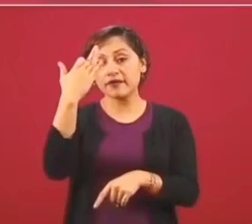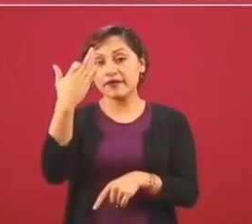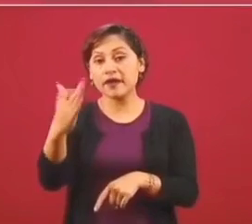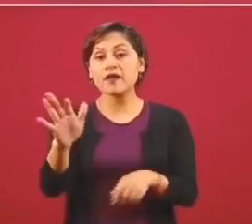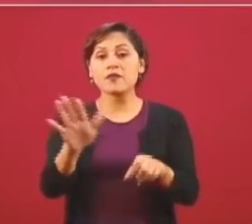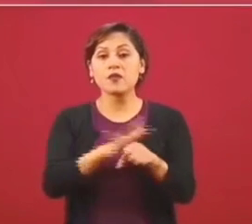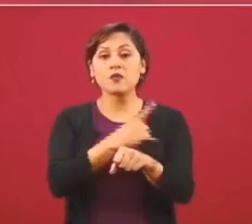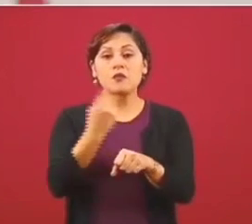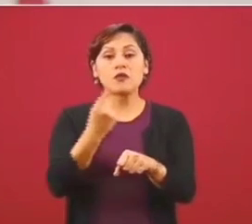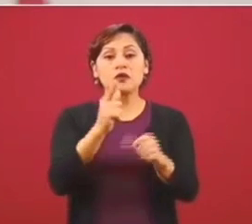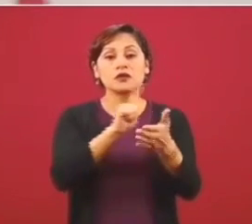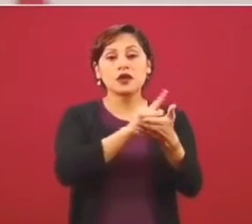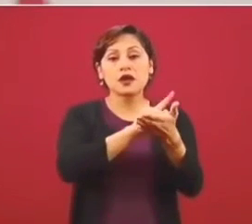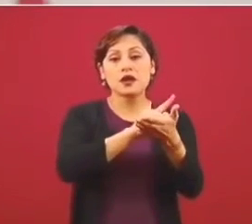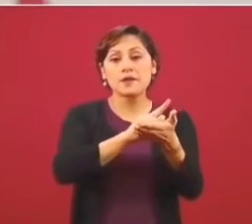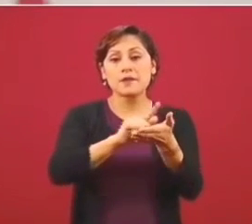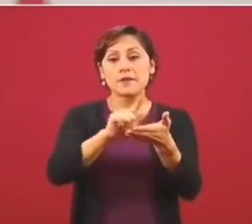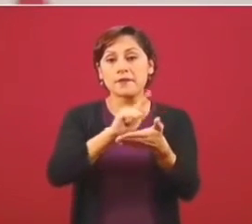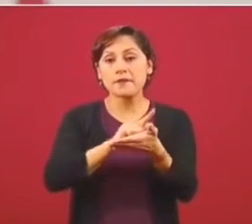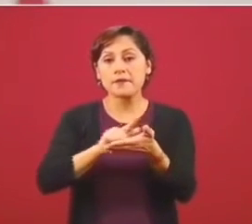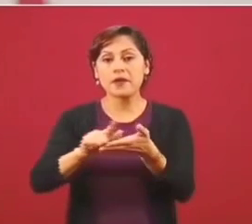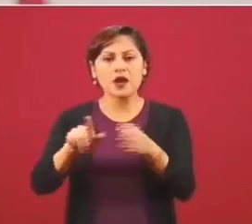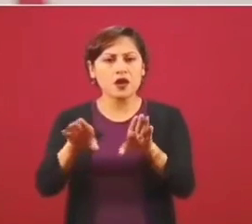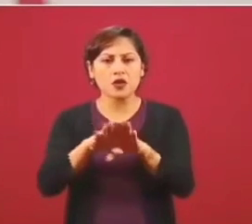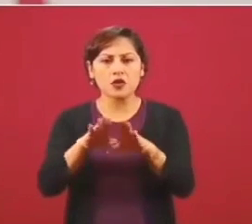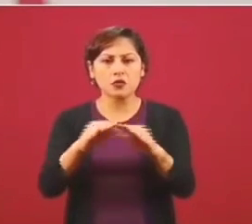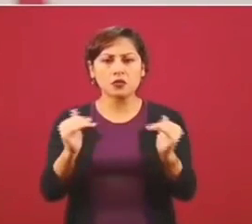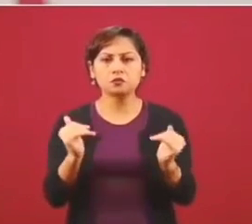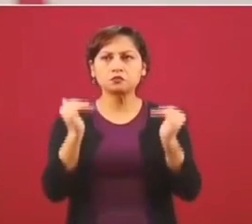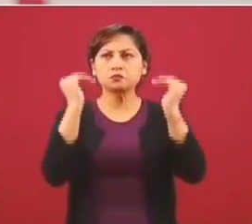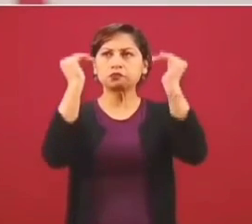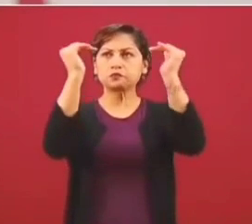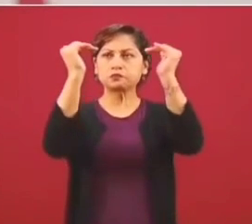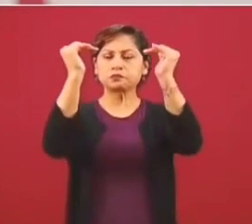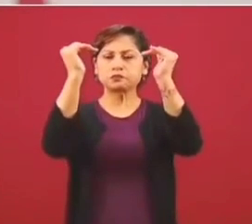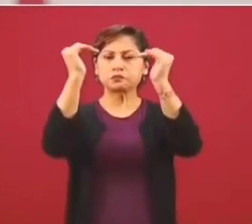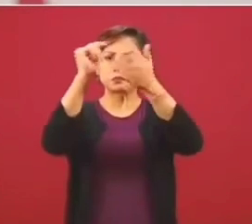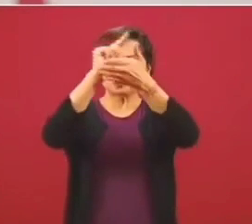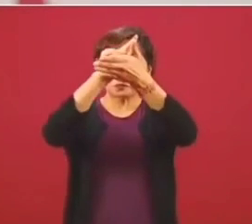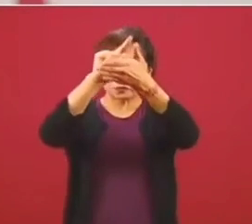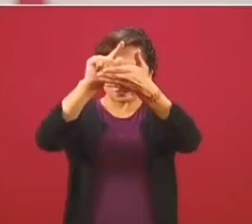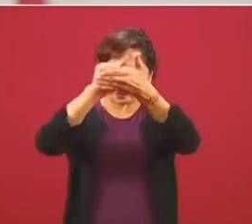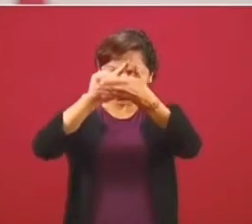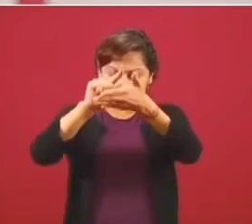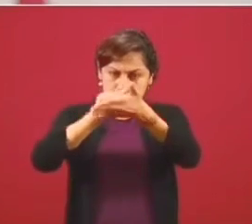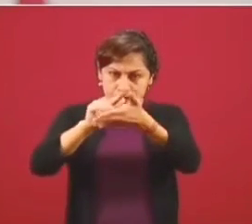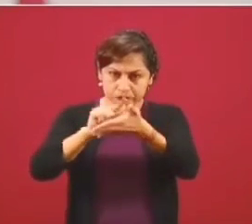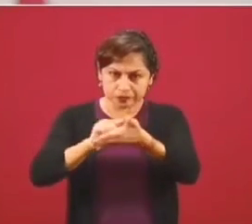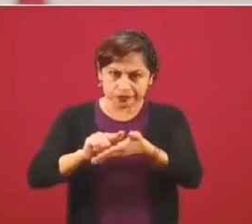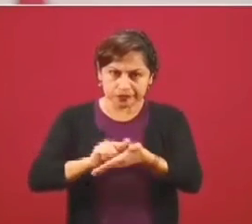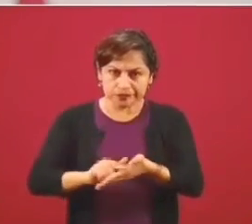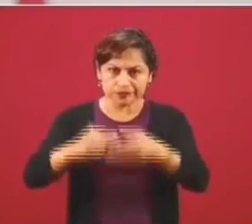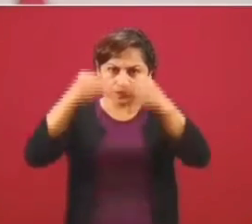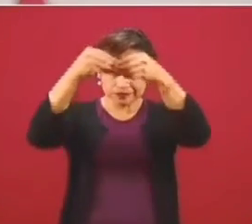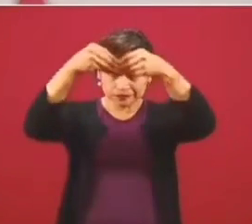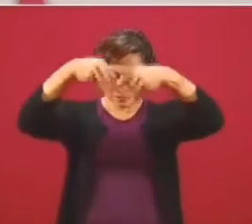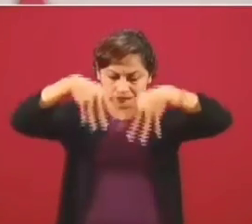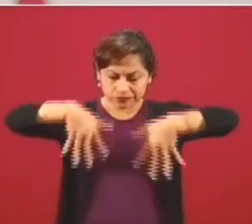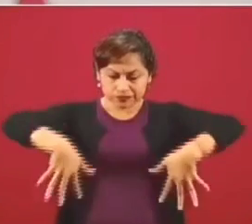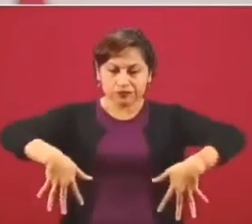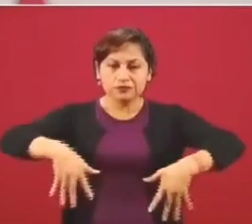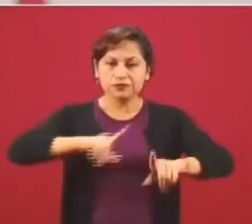decía, de arriba hacia abajo y